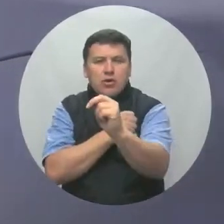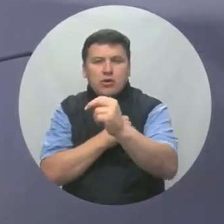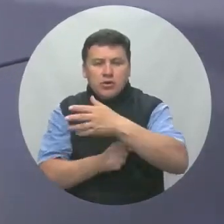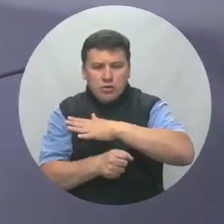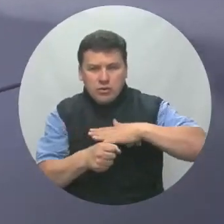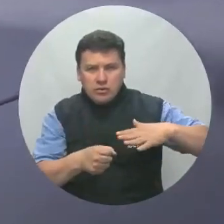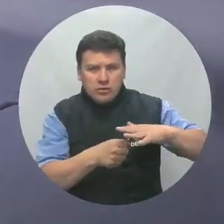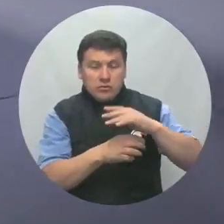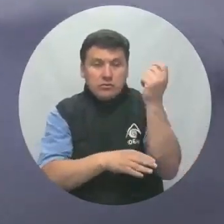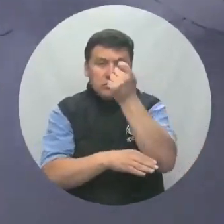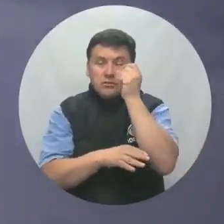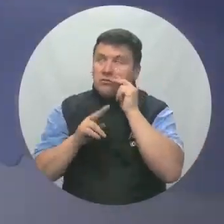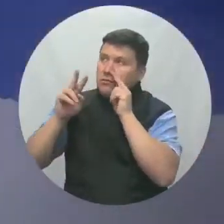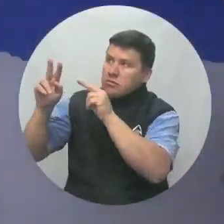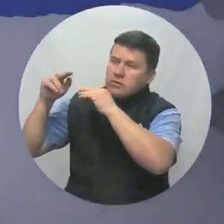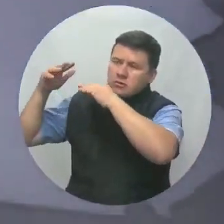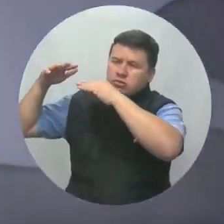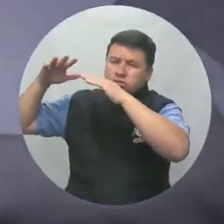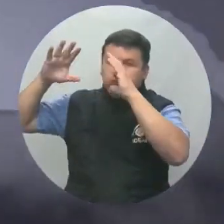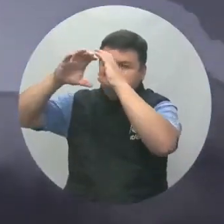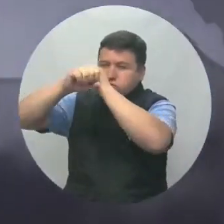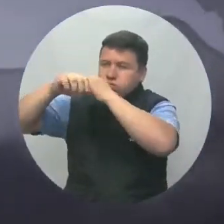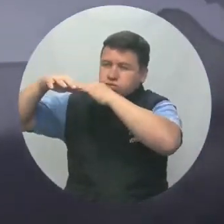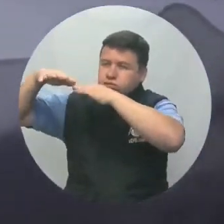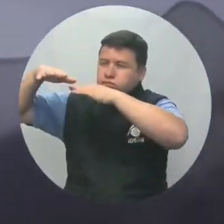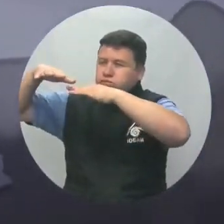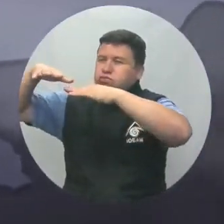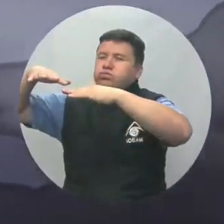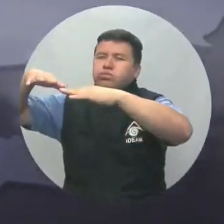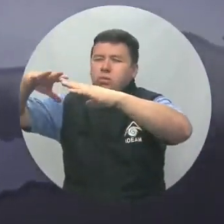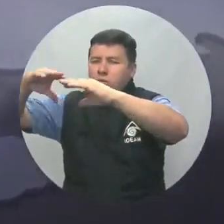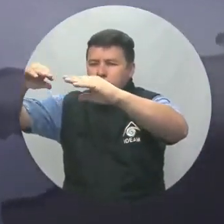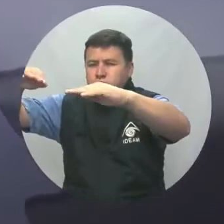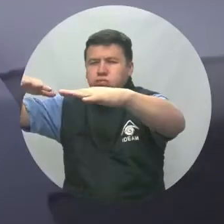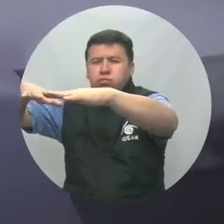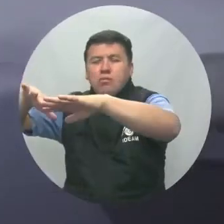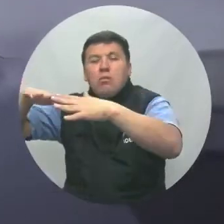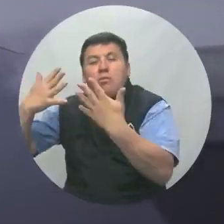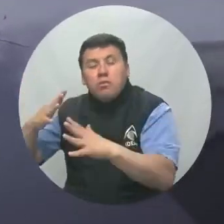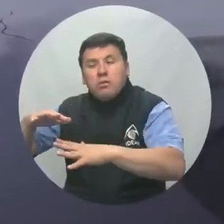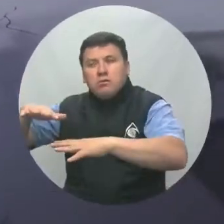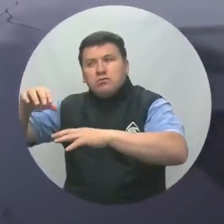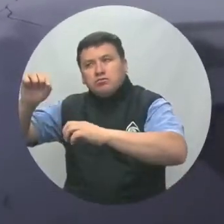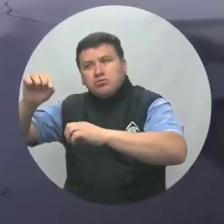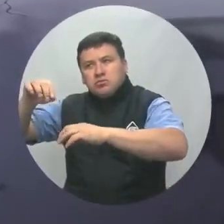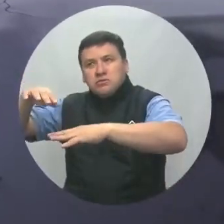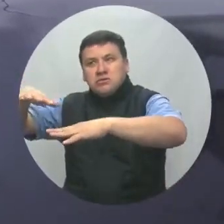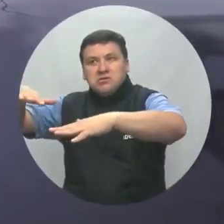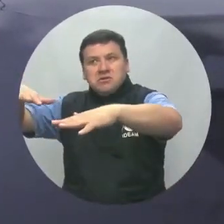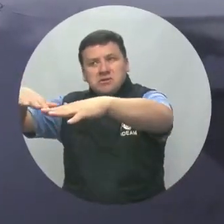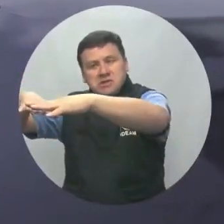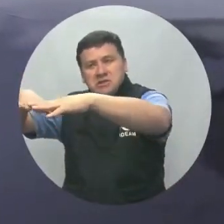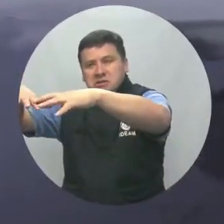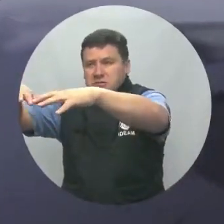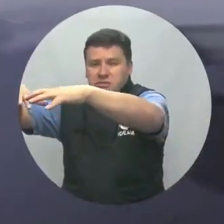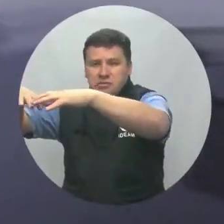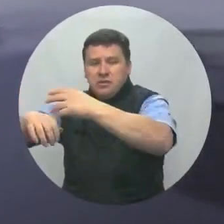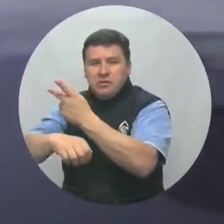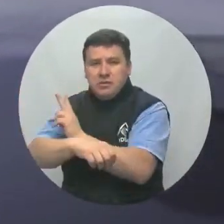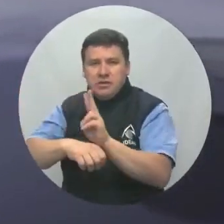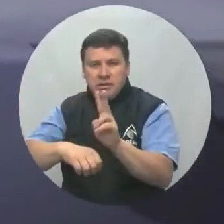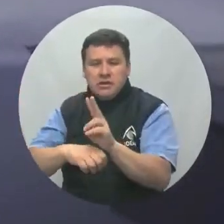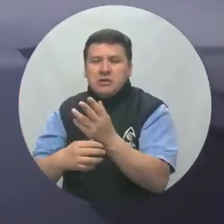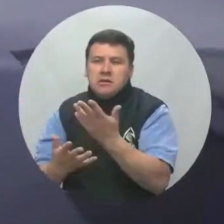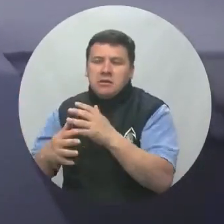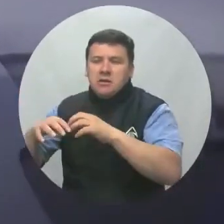Santanderes, noroccidente de Cundinamarca y Boyacá, para los llanos orientales, la noche se mantendrá con condiciones secas en la mayor parte de la región, con